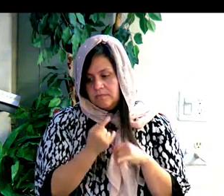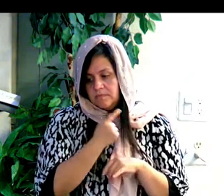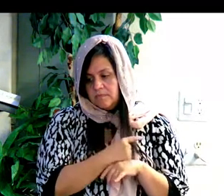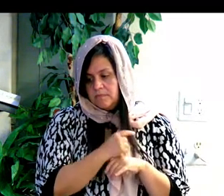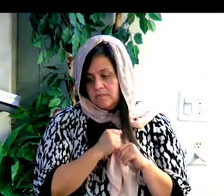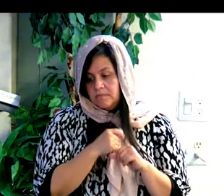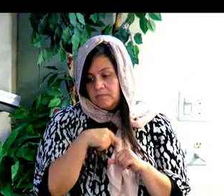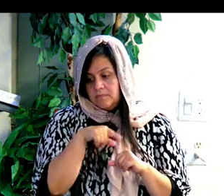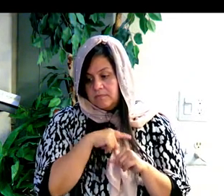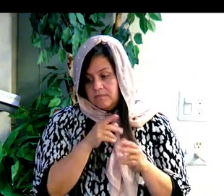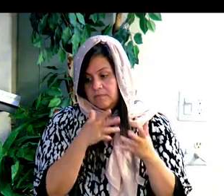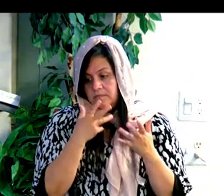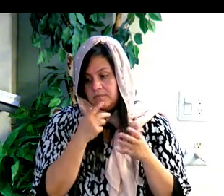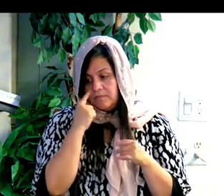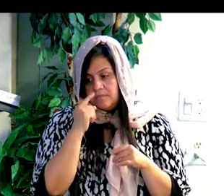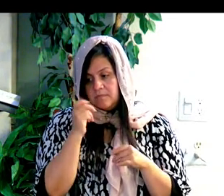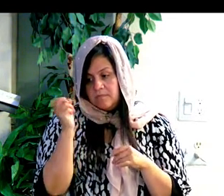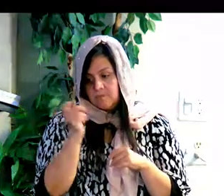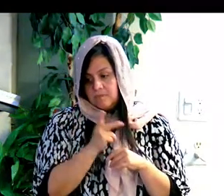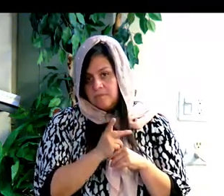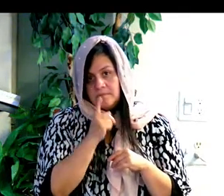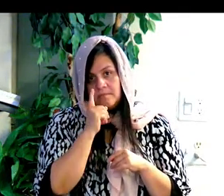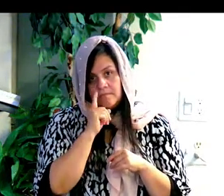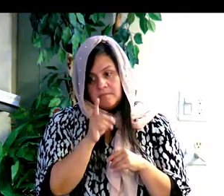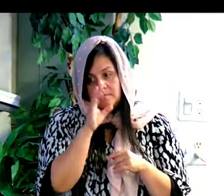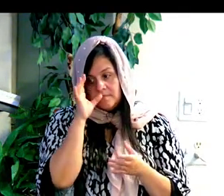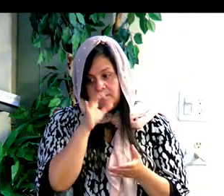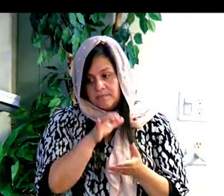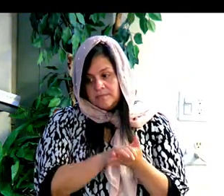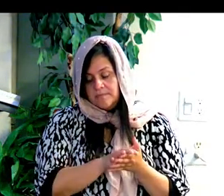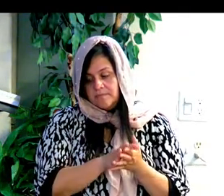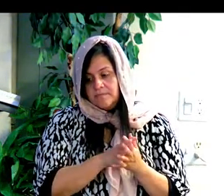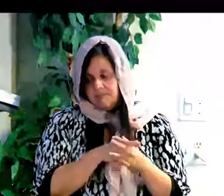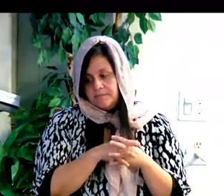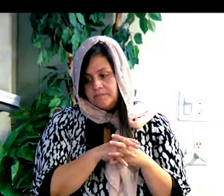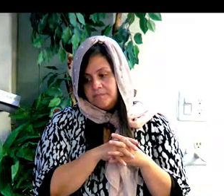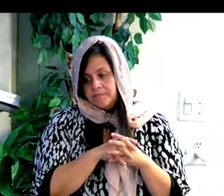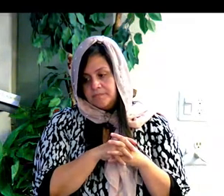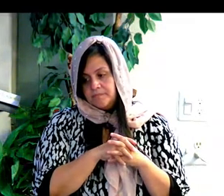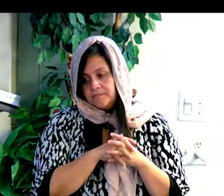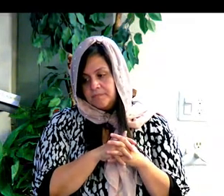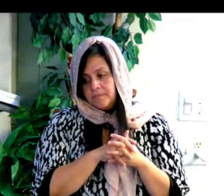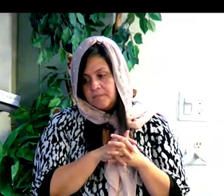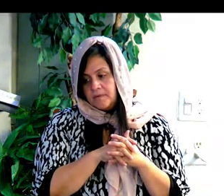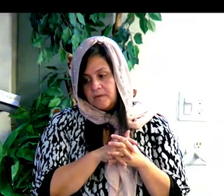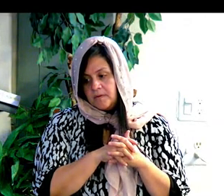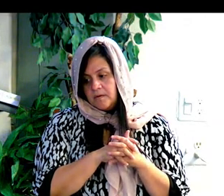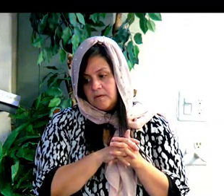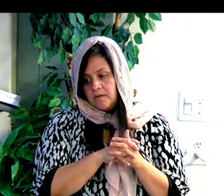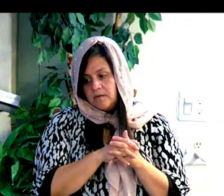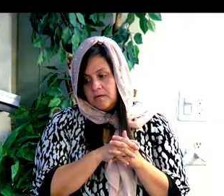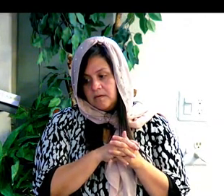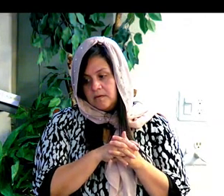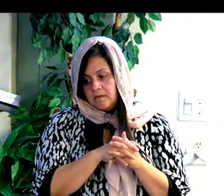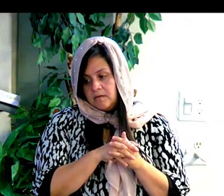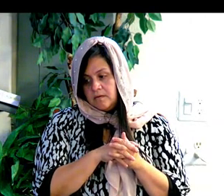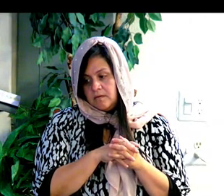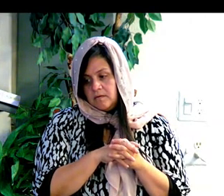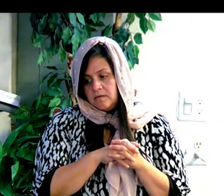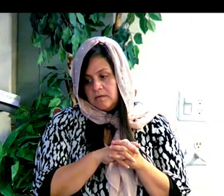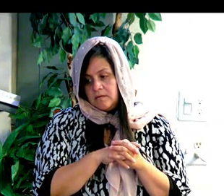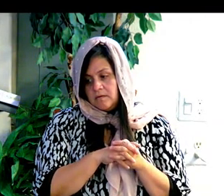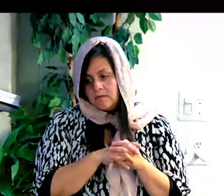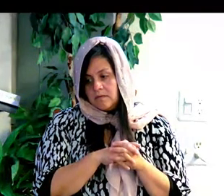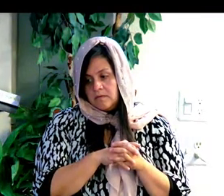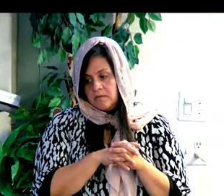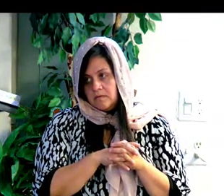return of the groom. Y entonces estamos esperando estos últimos días, esos últimos festivales, para el regreso de